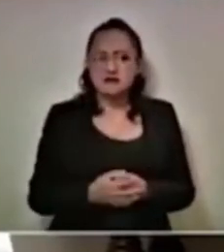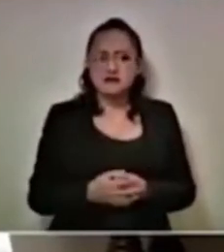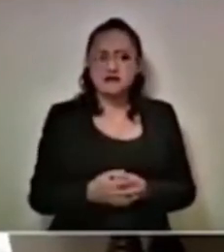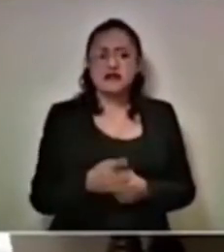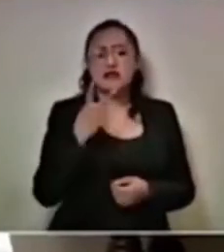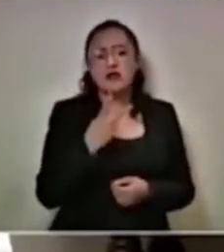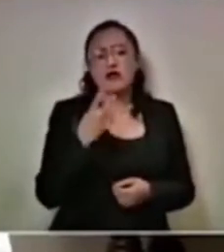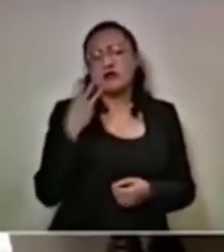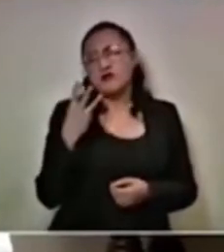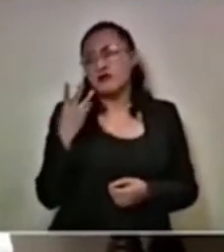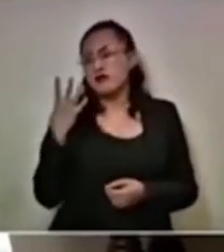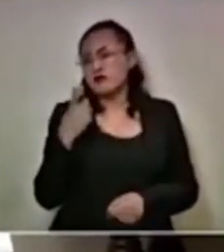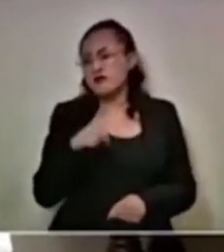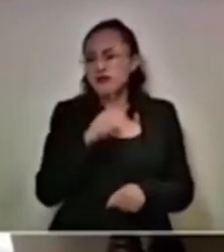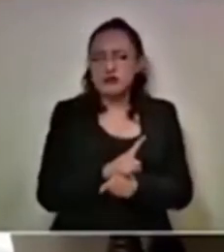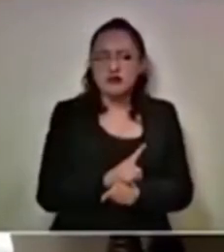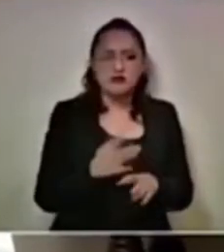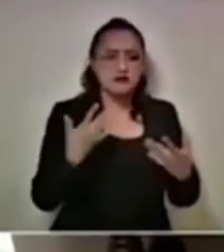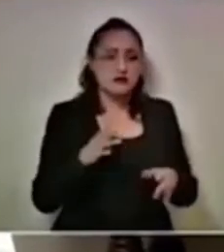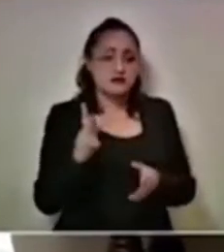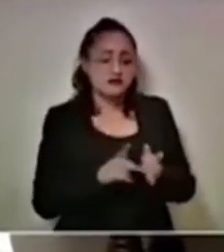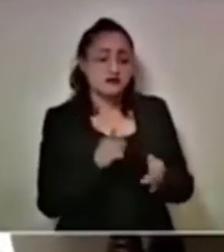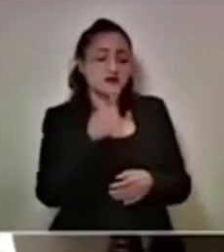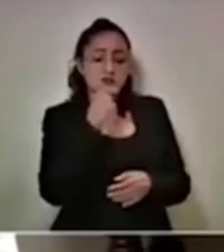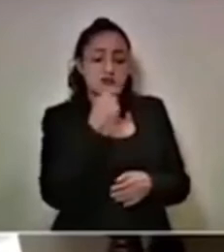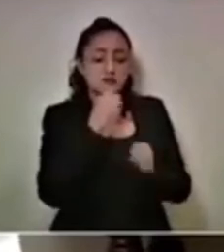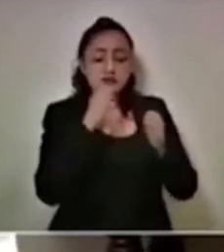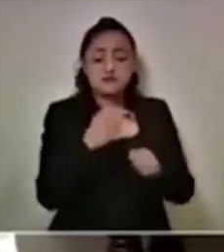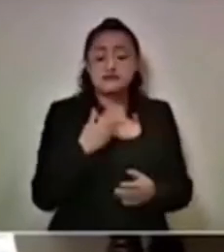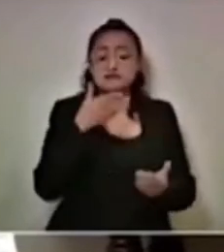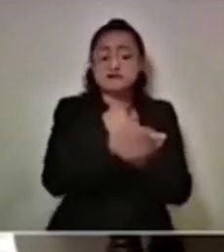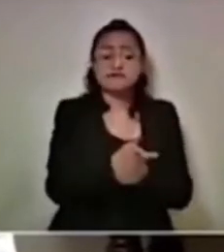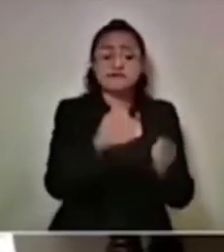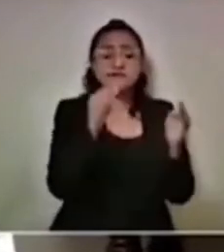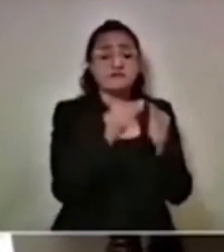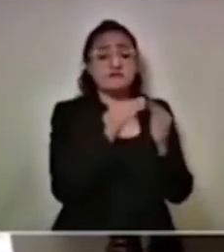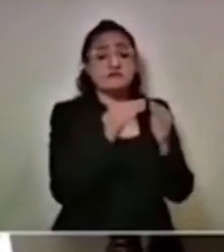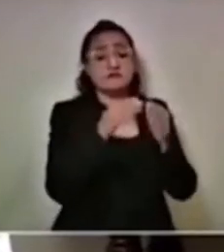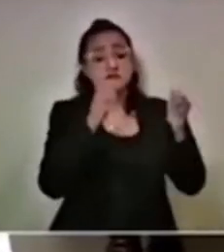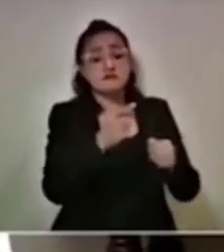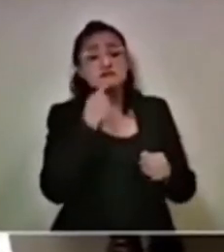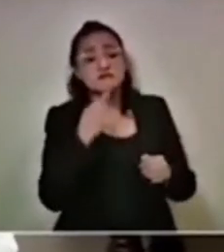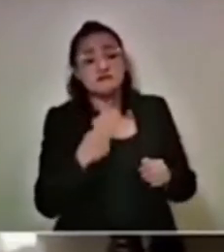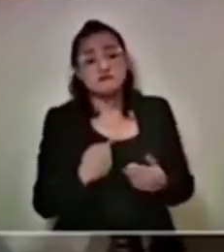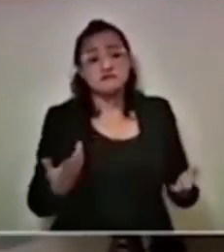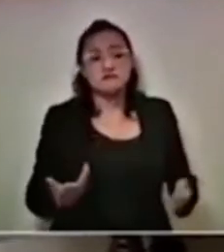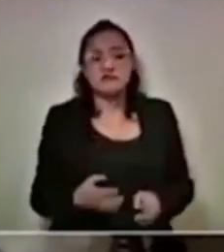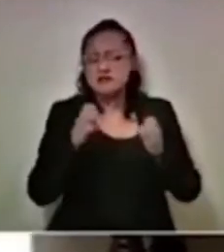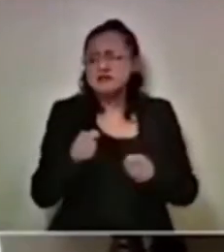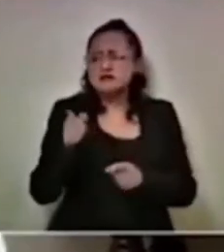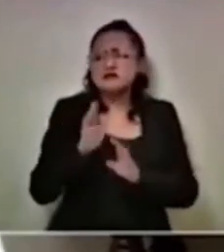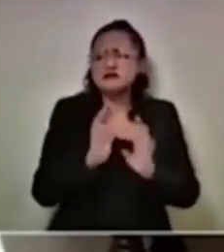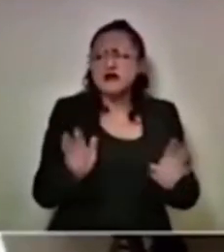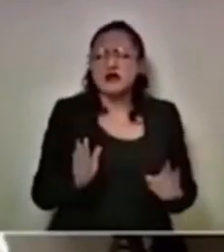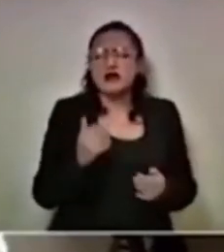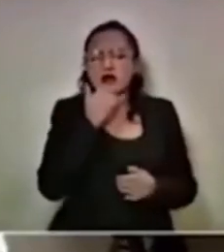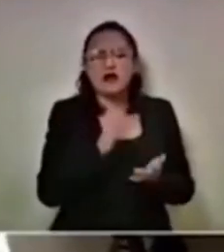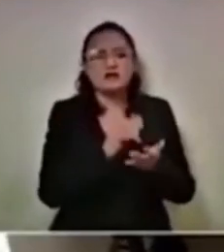los dos, tres, cuatro días va la policía al domicilio de la persona declarada desaparecida y ahí ya está.